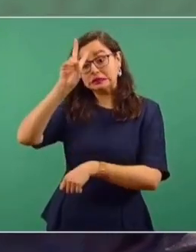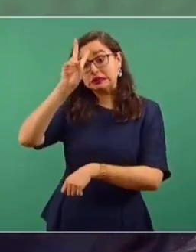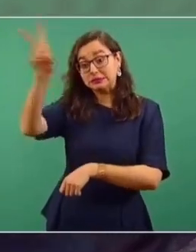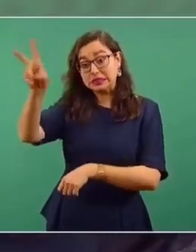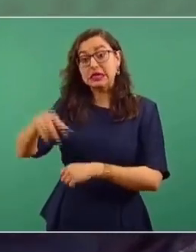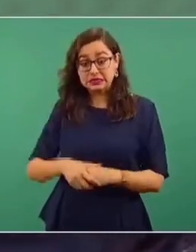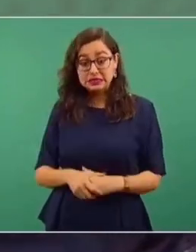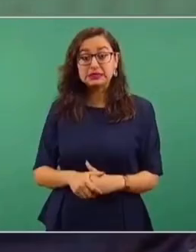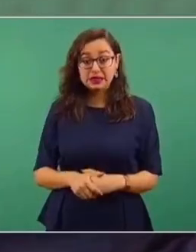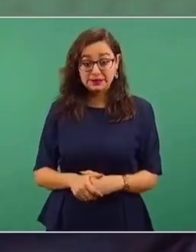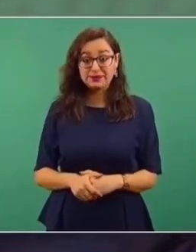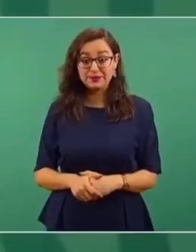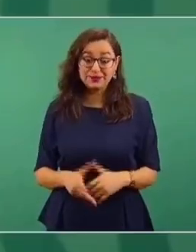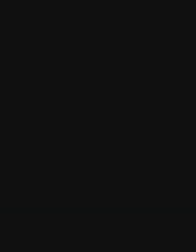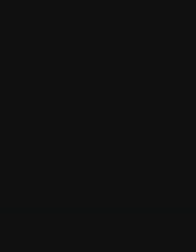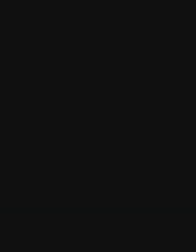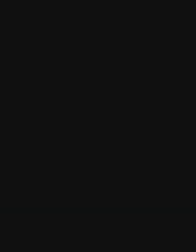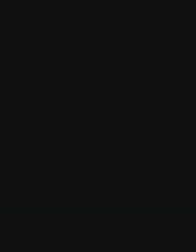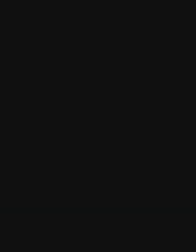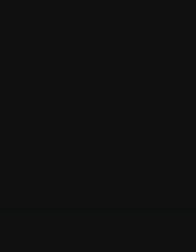Es interesante todo esto.